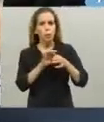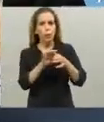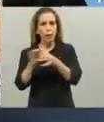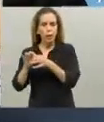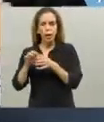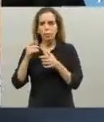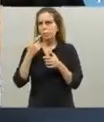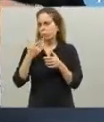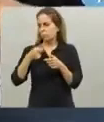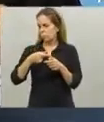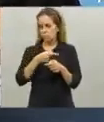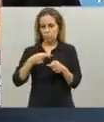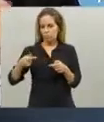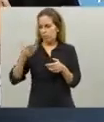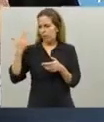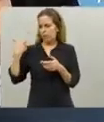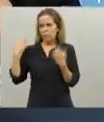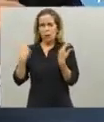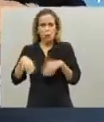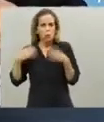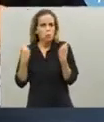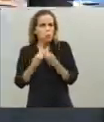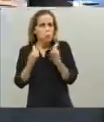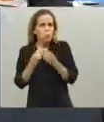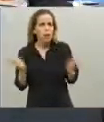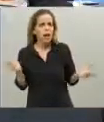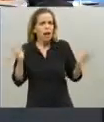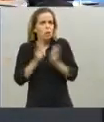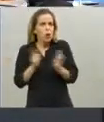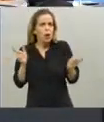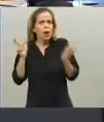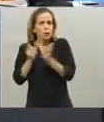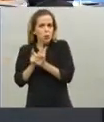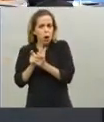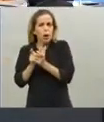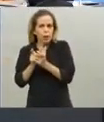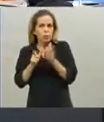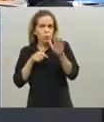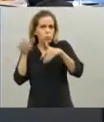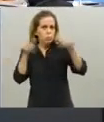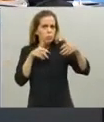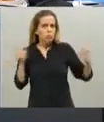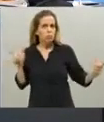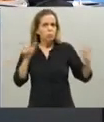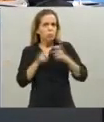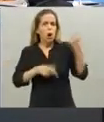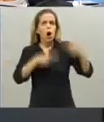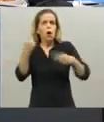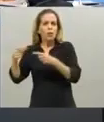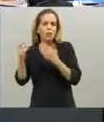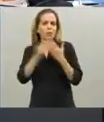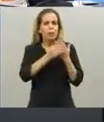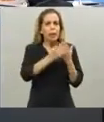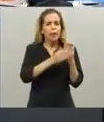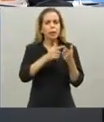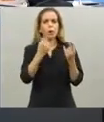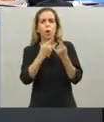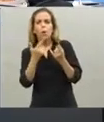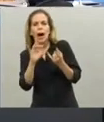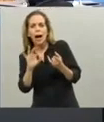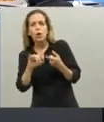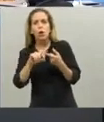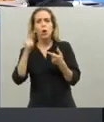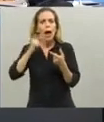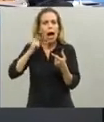Ya perdí la cuenta pero esta semana hubo decenas de reuniones de trabajo con Santiago, con Guado, con el Ministro de Salud, con Axel,